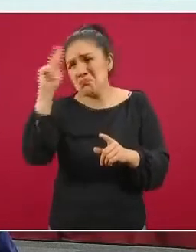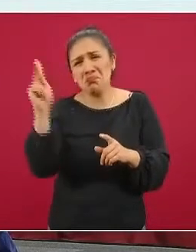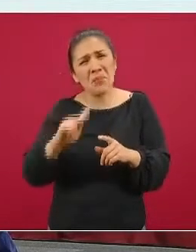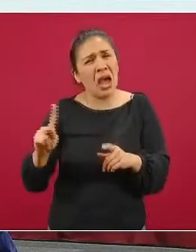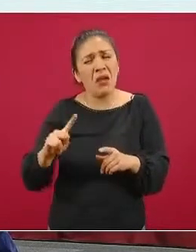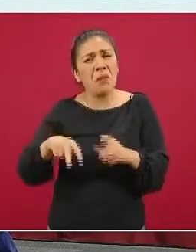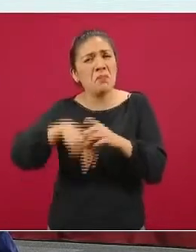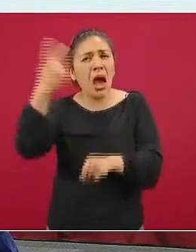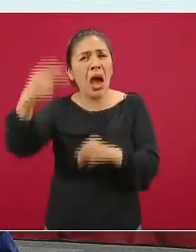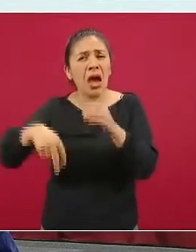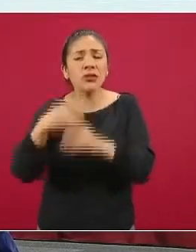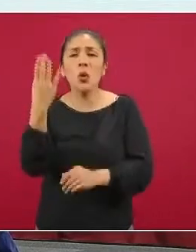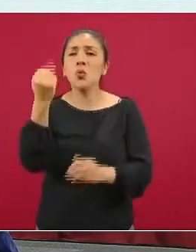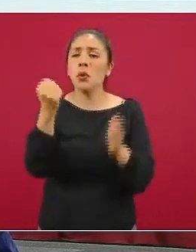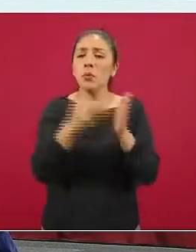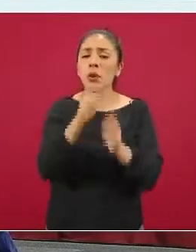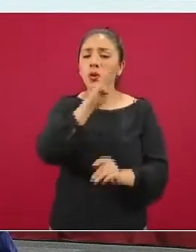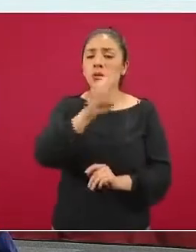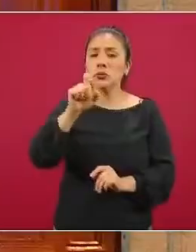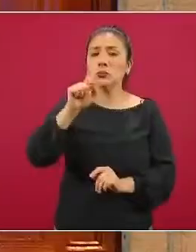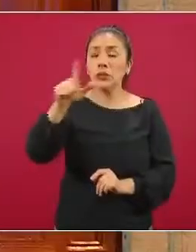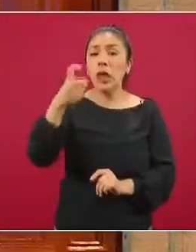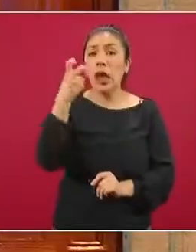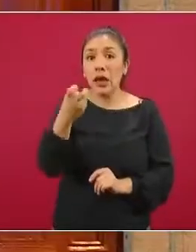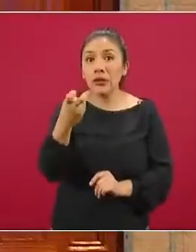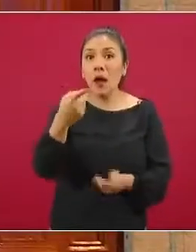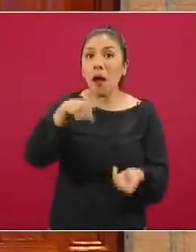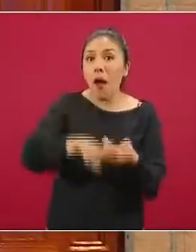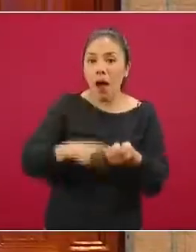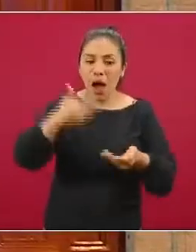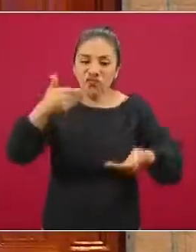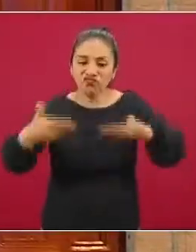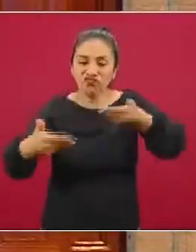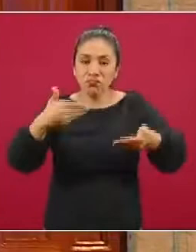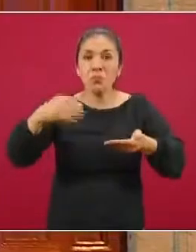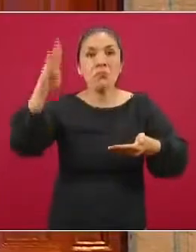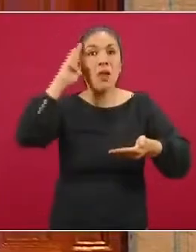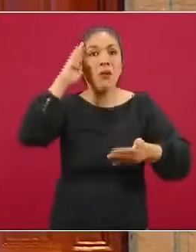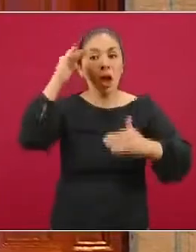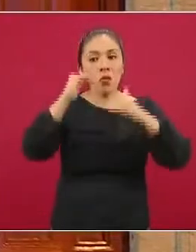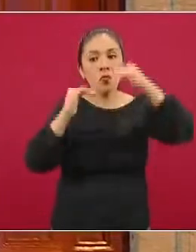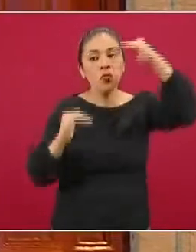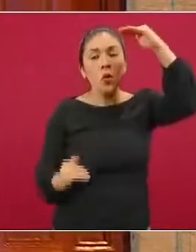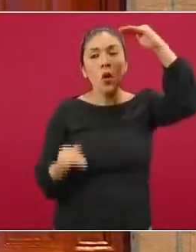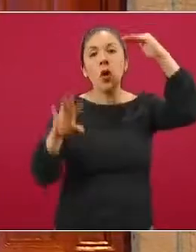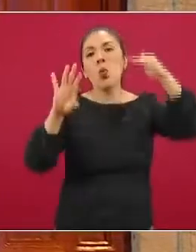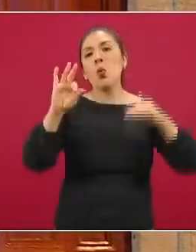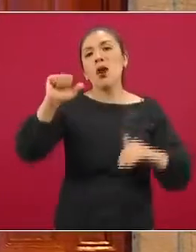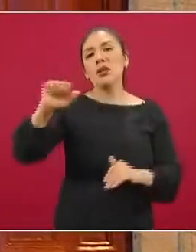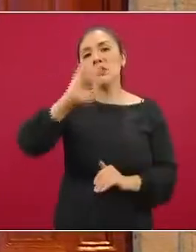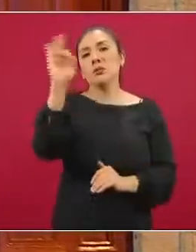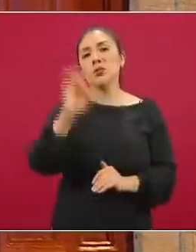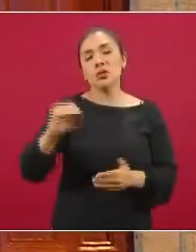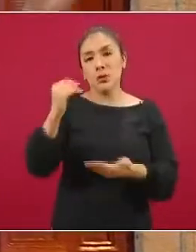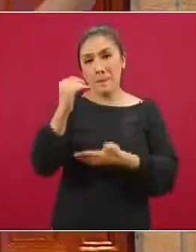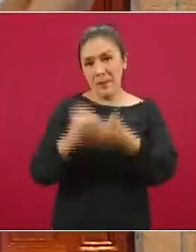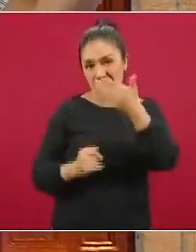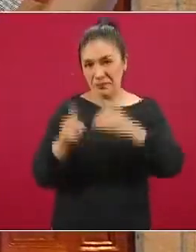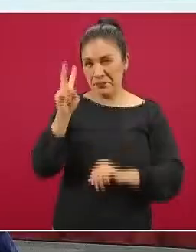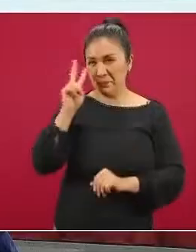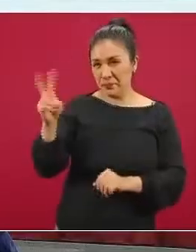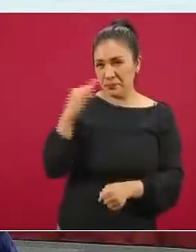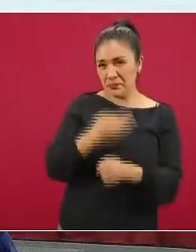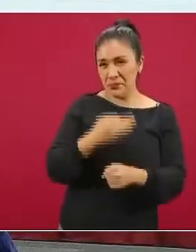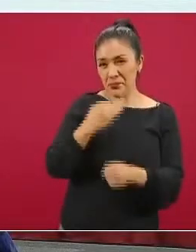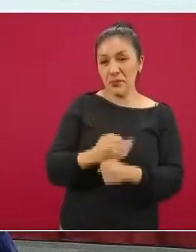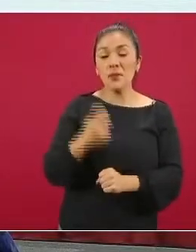.927 y por lo tanto eso representó en una comparativa un descenso de menos 46%. Como vemos